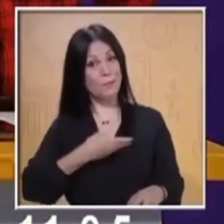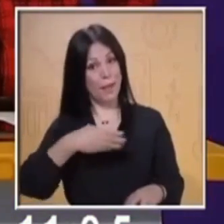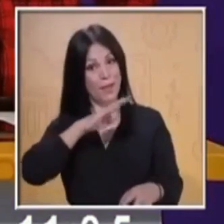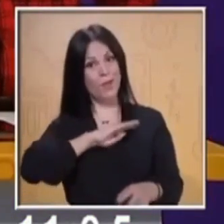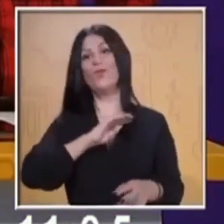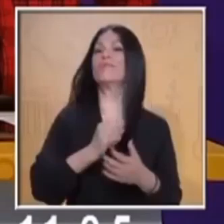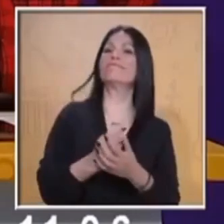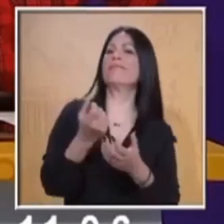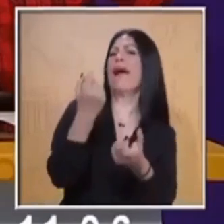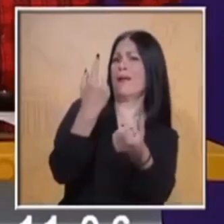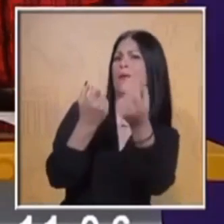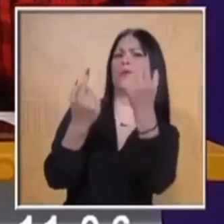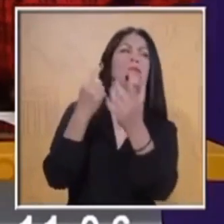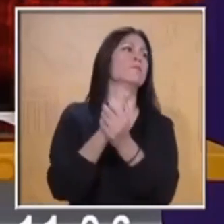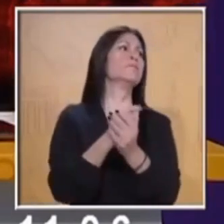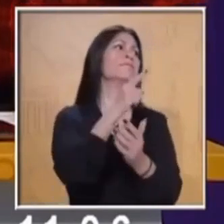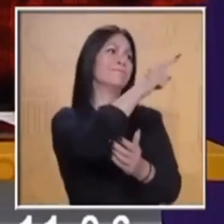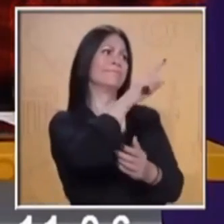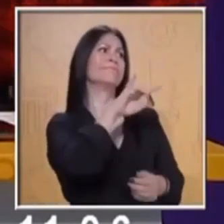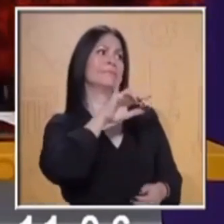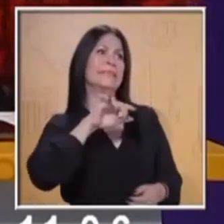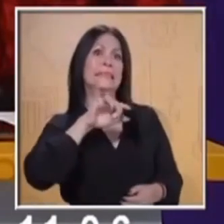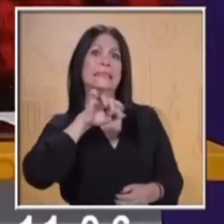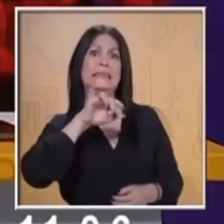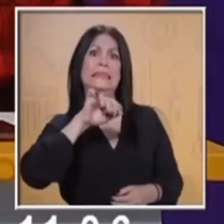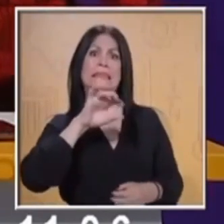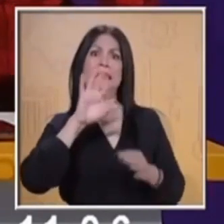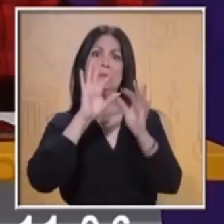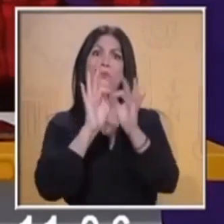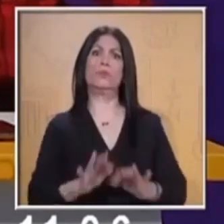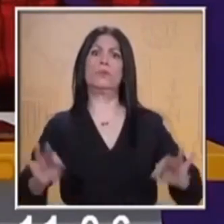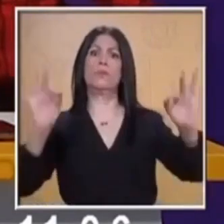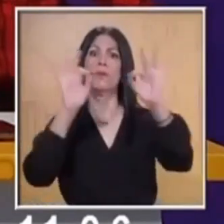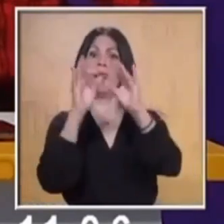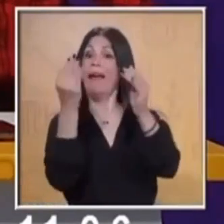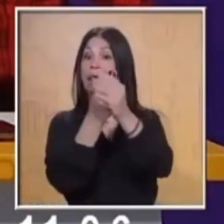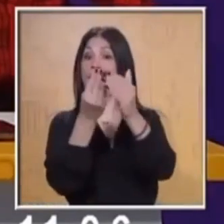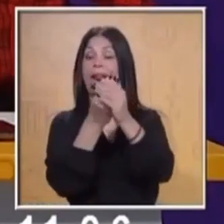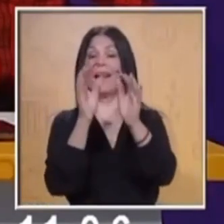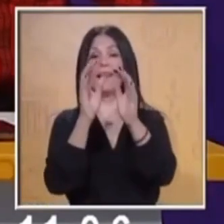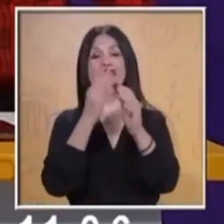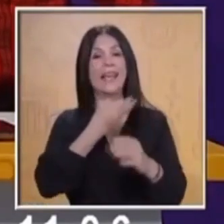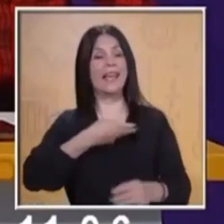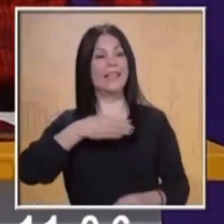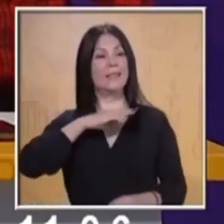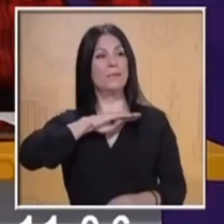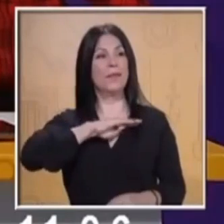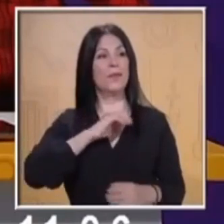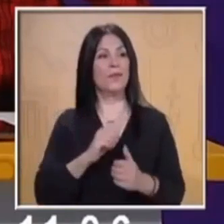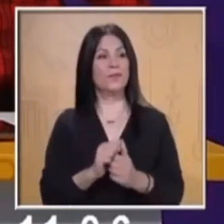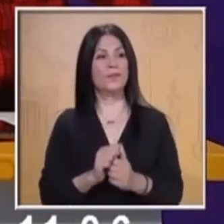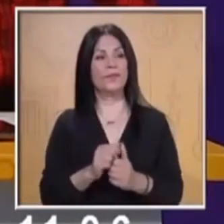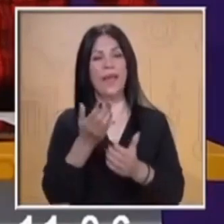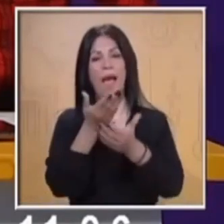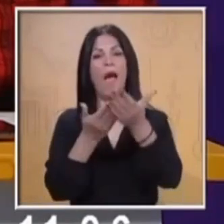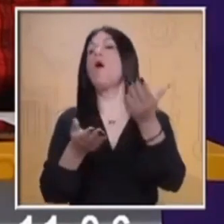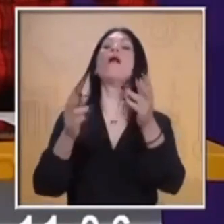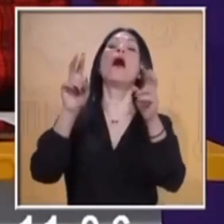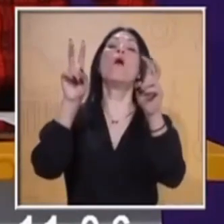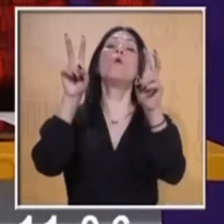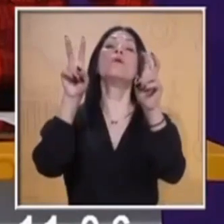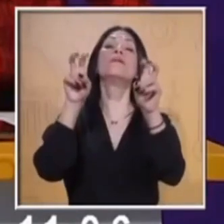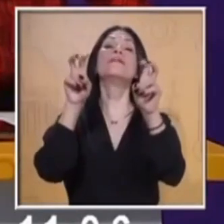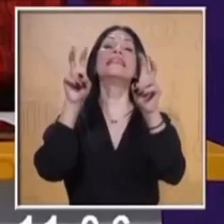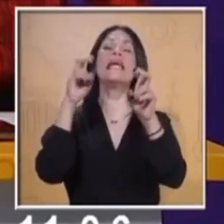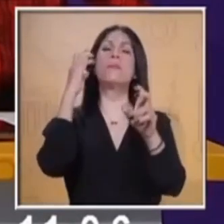¿A ti te gusta, profe, la asignatura de español? Sí, es muy interesante la clase de español. Muy bien. Ahora vamos a ver un tema muy padre, muy